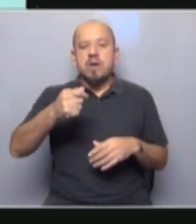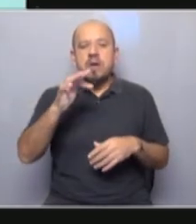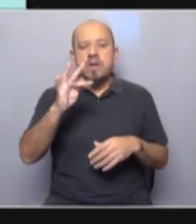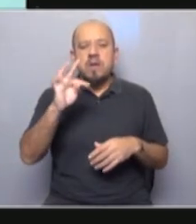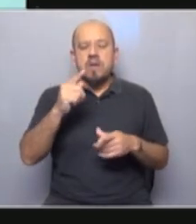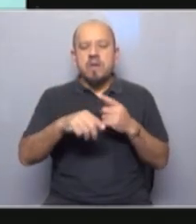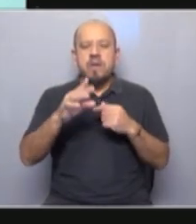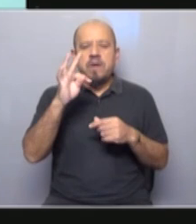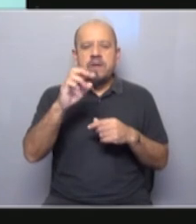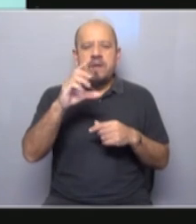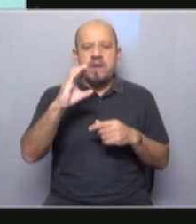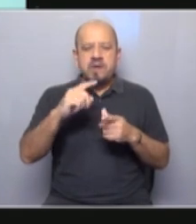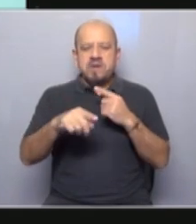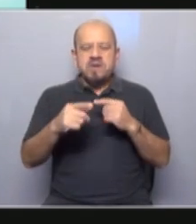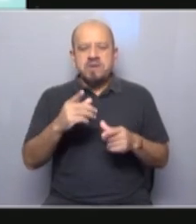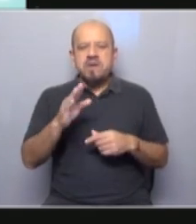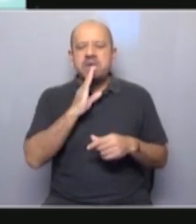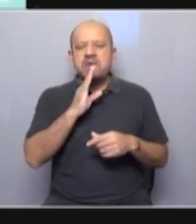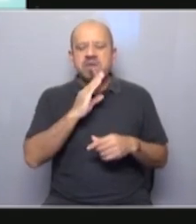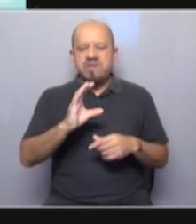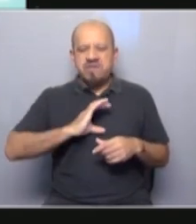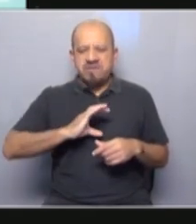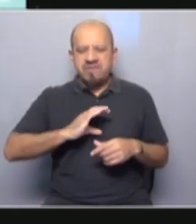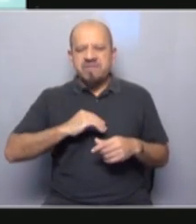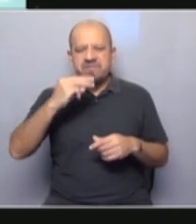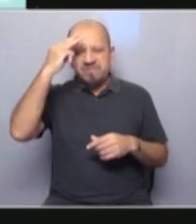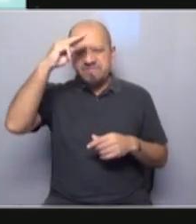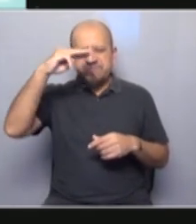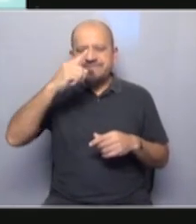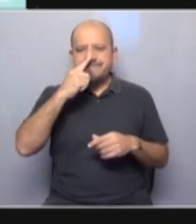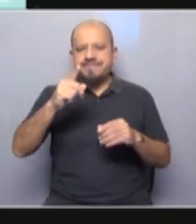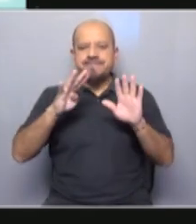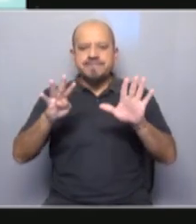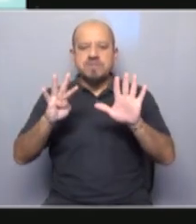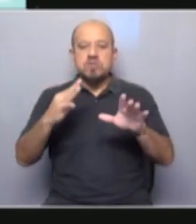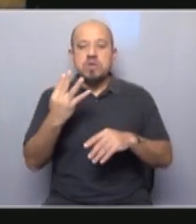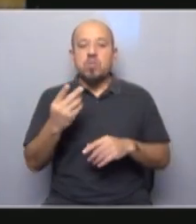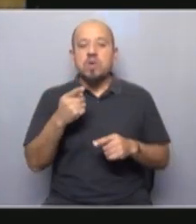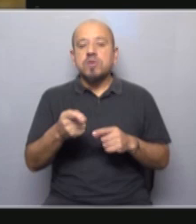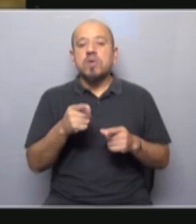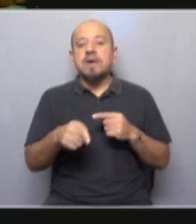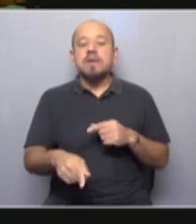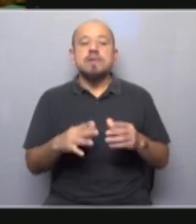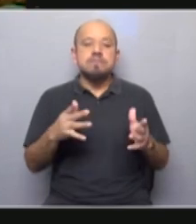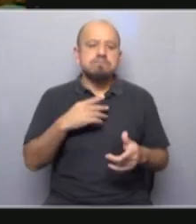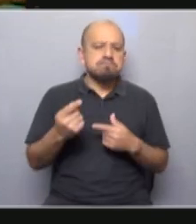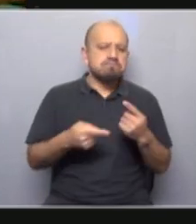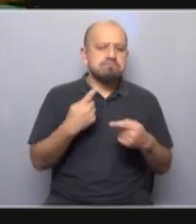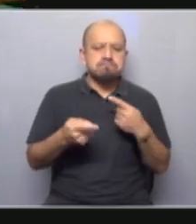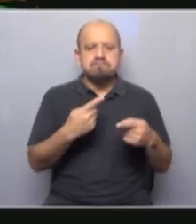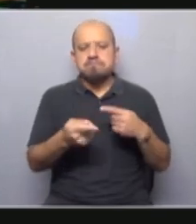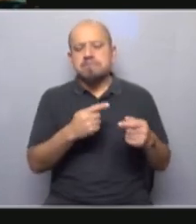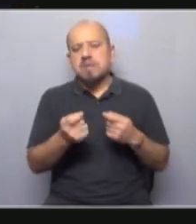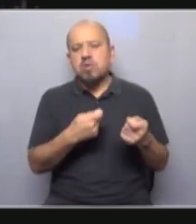gran tratado comercial de nuestra era firmado por Estados Unidos, México y Canadá en 1994, se han negociado y firmado en América